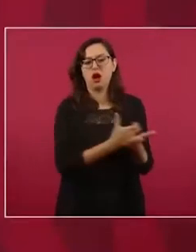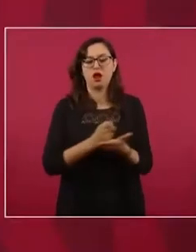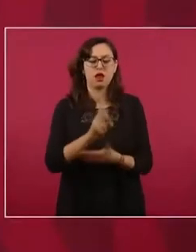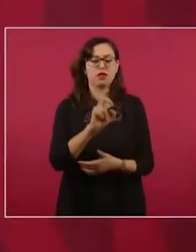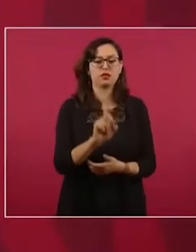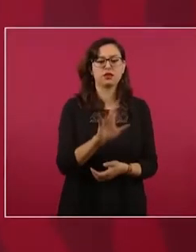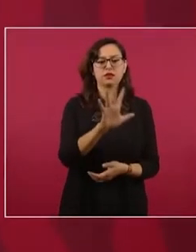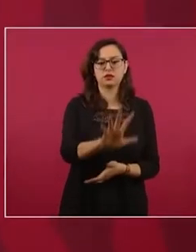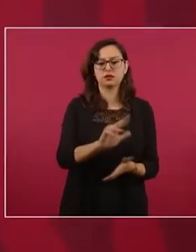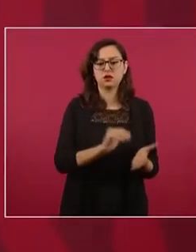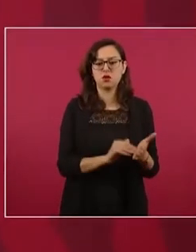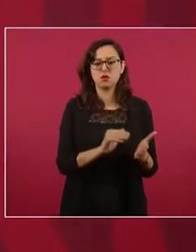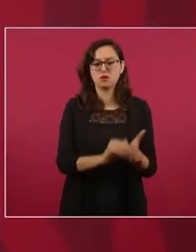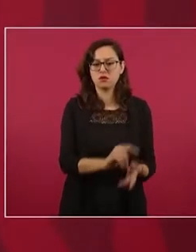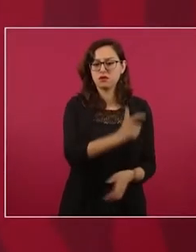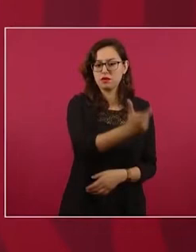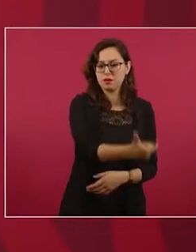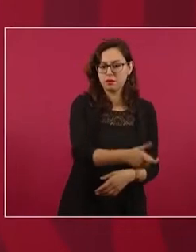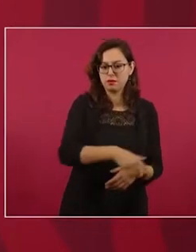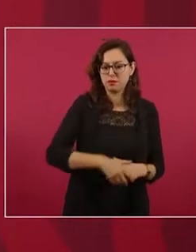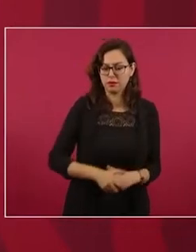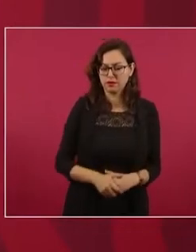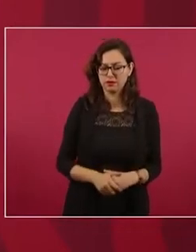yo pregunto cuánto gana